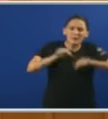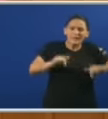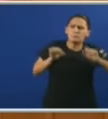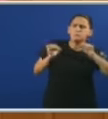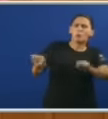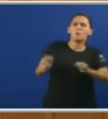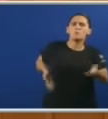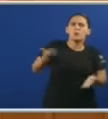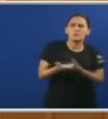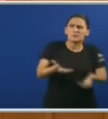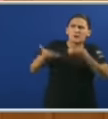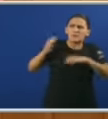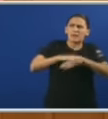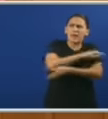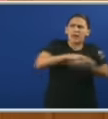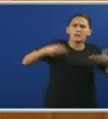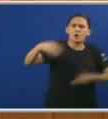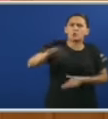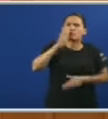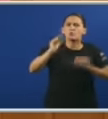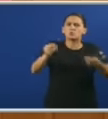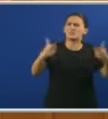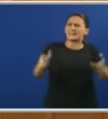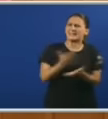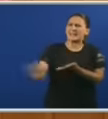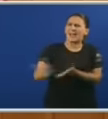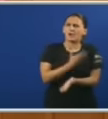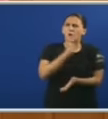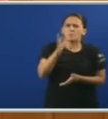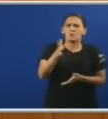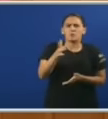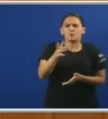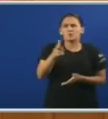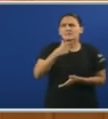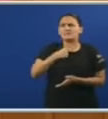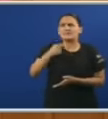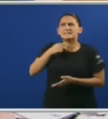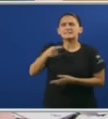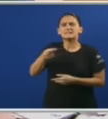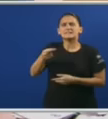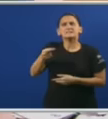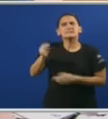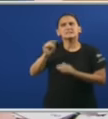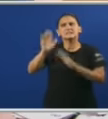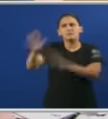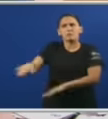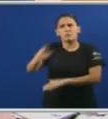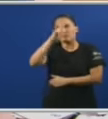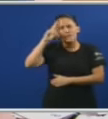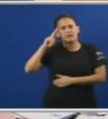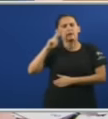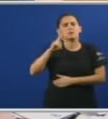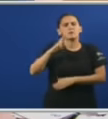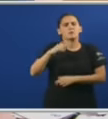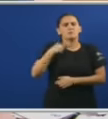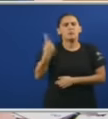Propostas beneficiosas Para Galiza Únicamente por sectarismo E por caerlle simpáticos En Madrid Señor Feijó Non lle paga perder